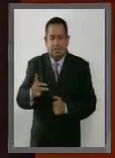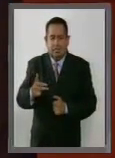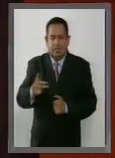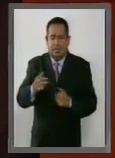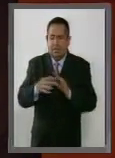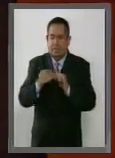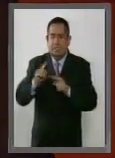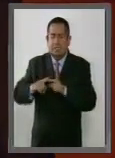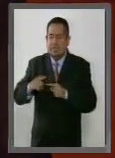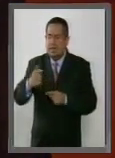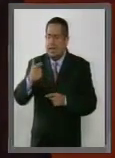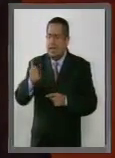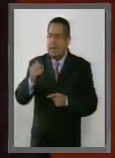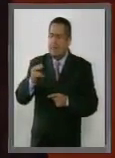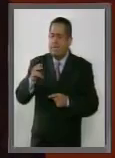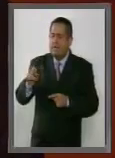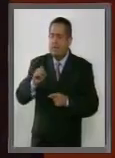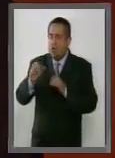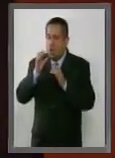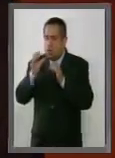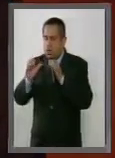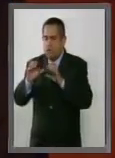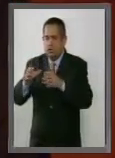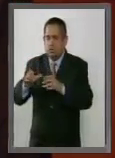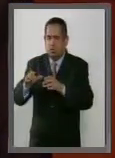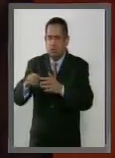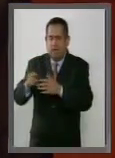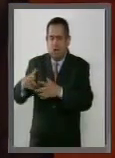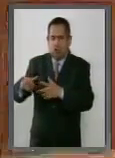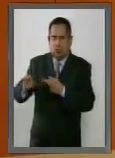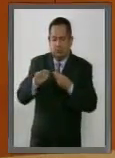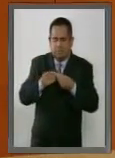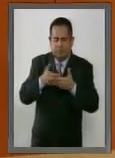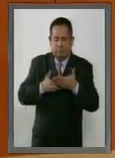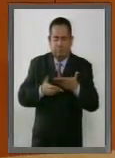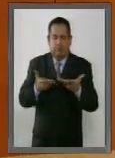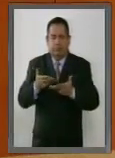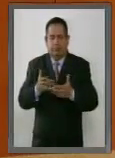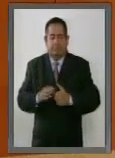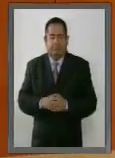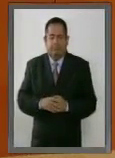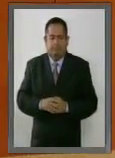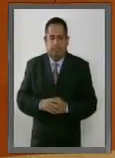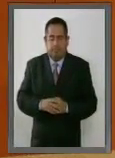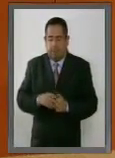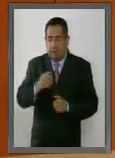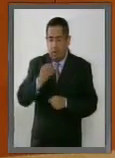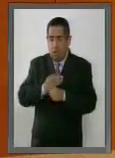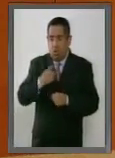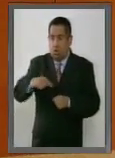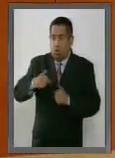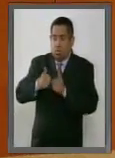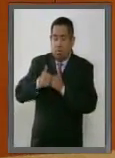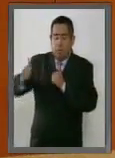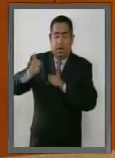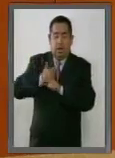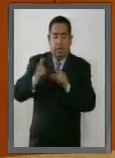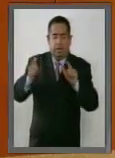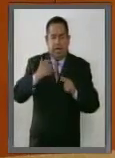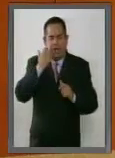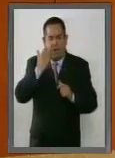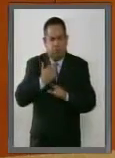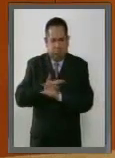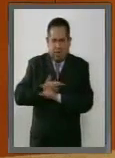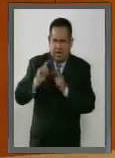hecho por Gabinete de Comunicación Estratégica. La autonomía que deseábamos era plena